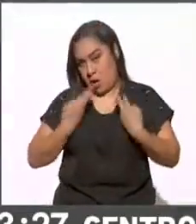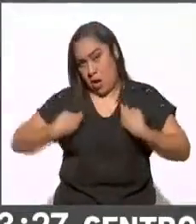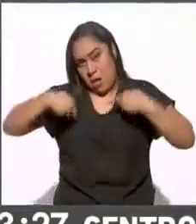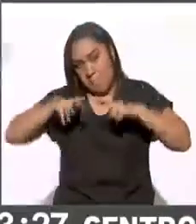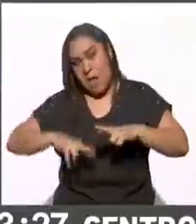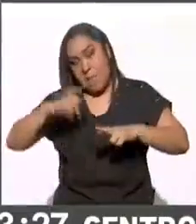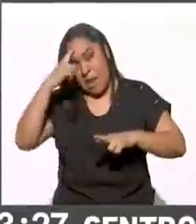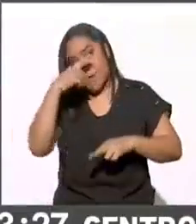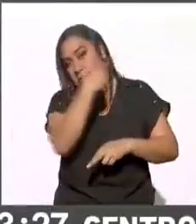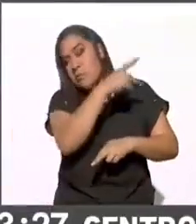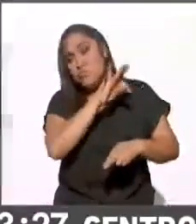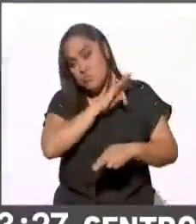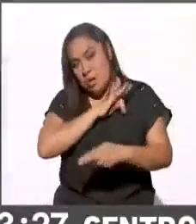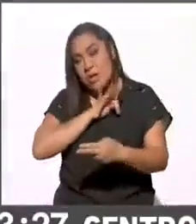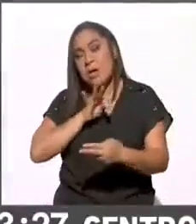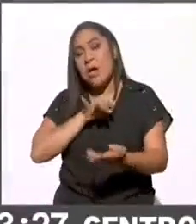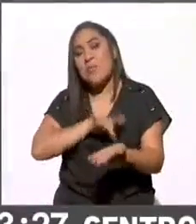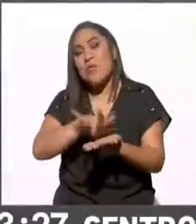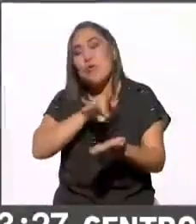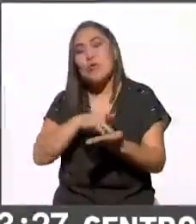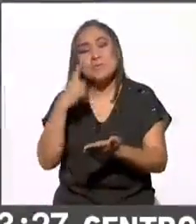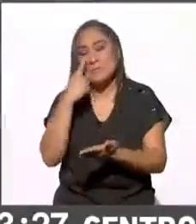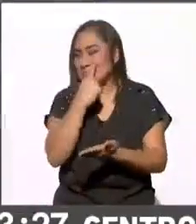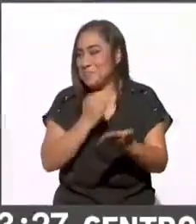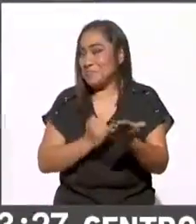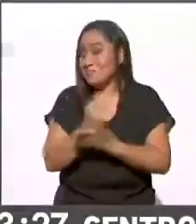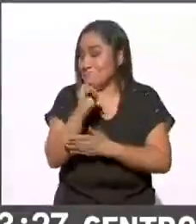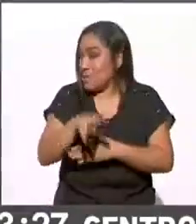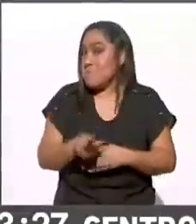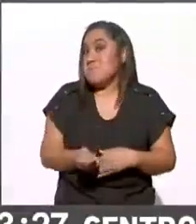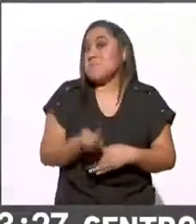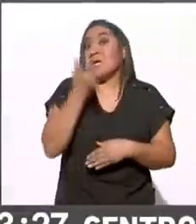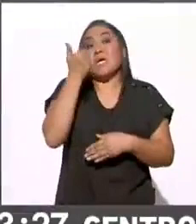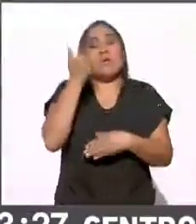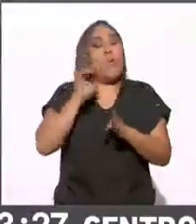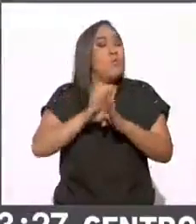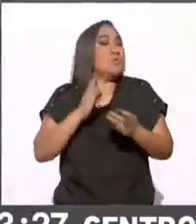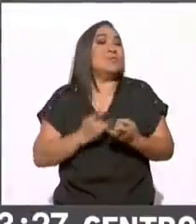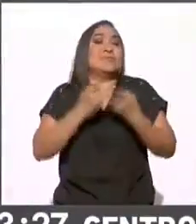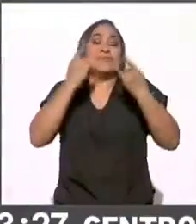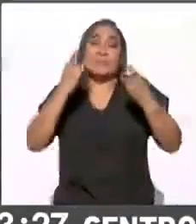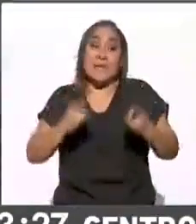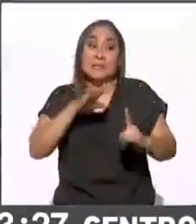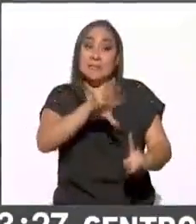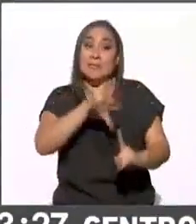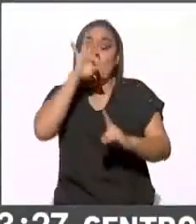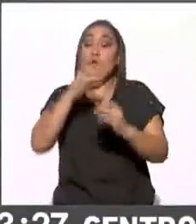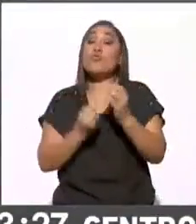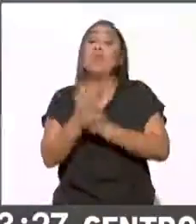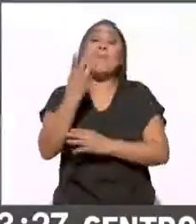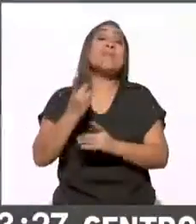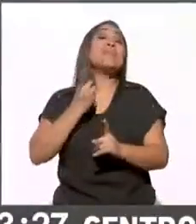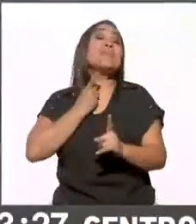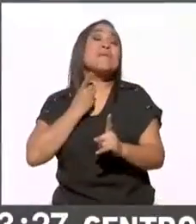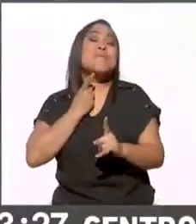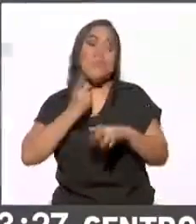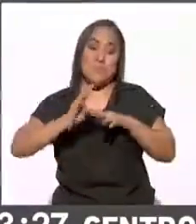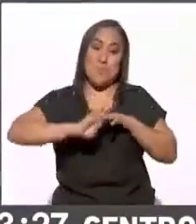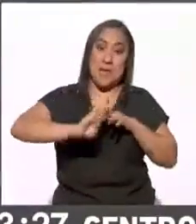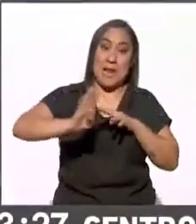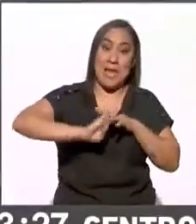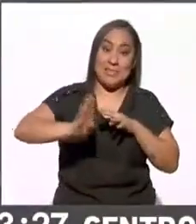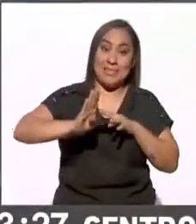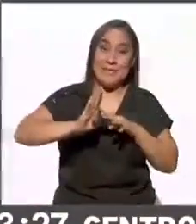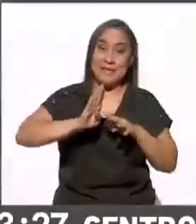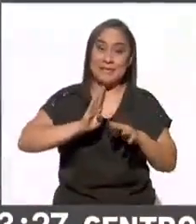toma de decisiones de nuestro país. Así que es un hecho inédito, un hecho histórico, que se va a elegir a este diputado migrante. Y